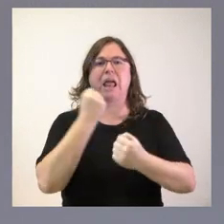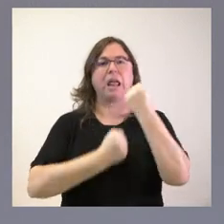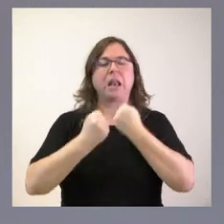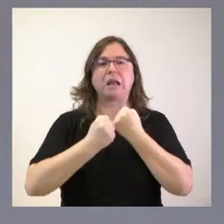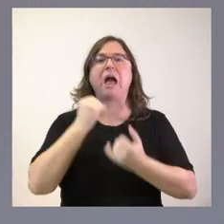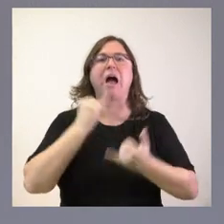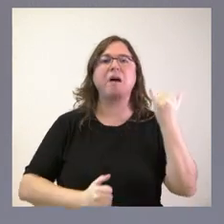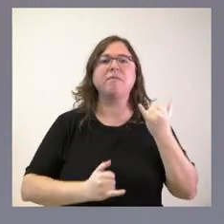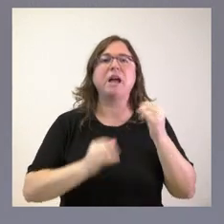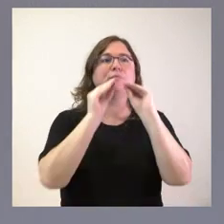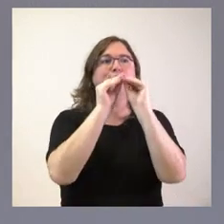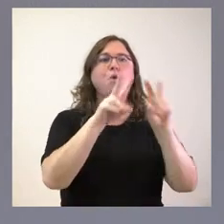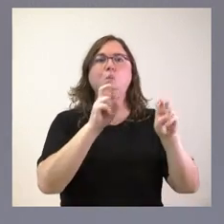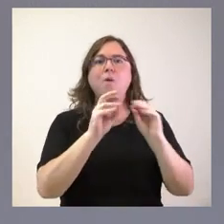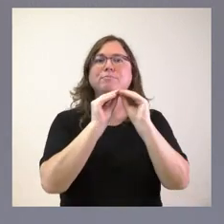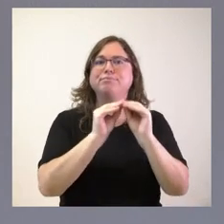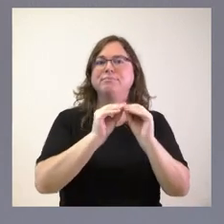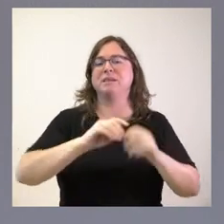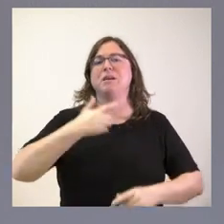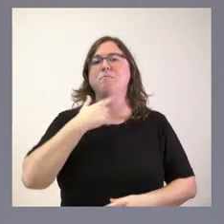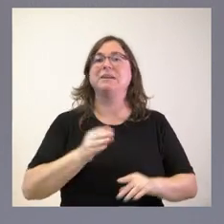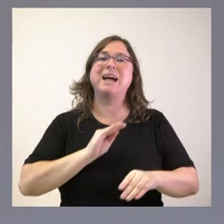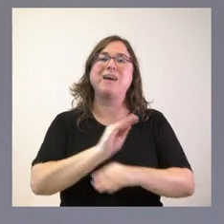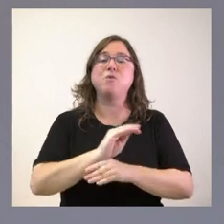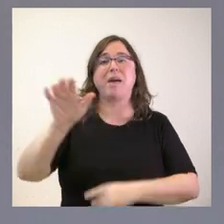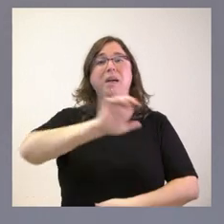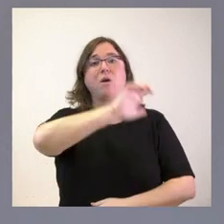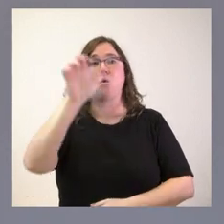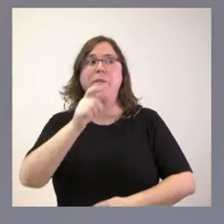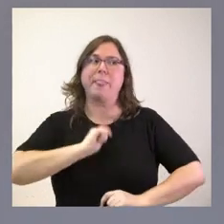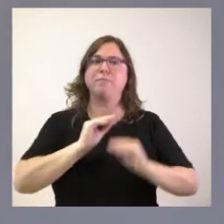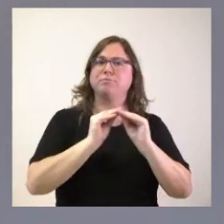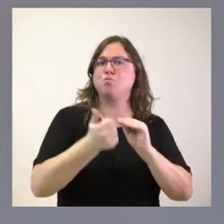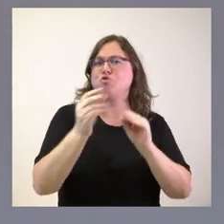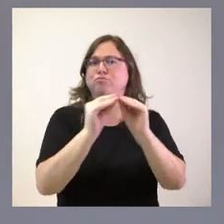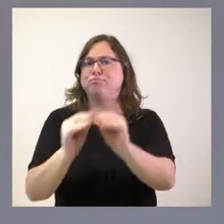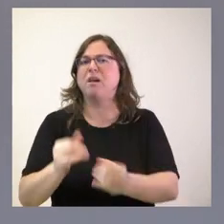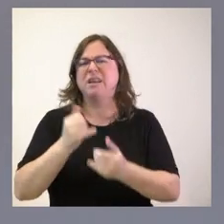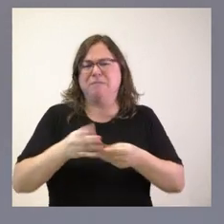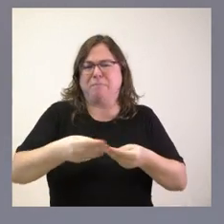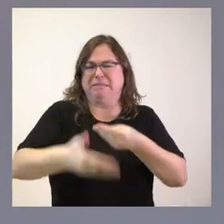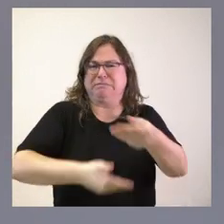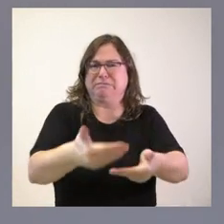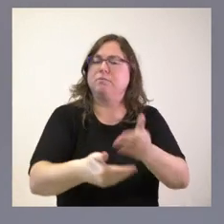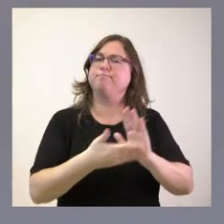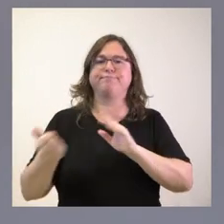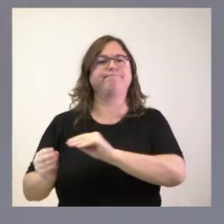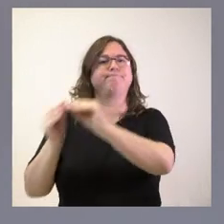permitido muchas instalaciones de esta naturaleza. También las ayudas europeas van en este sentido. Y lo que hacemos ahora es unificar